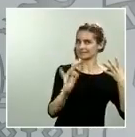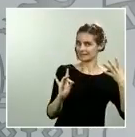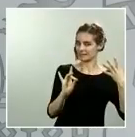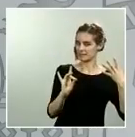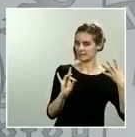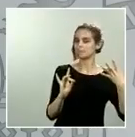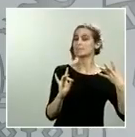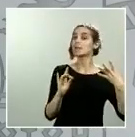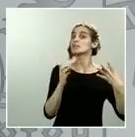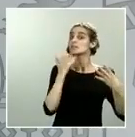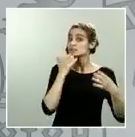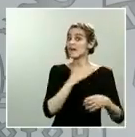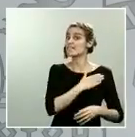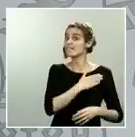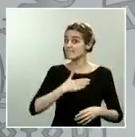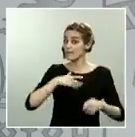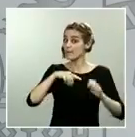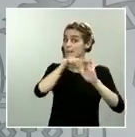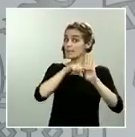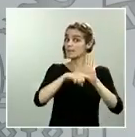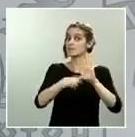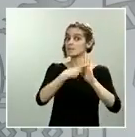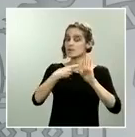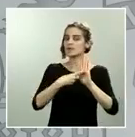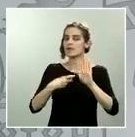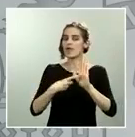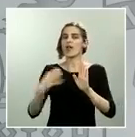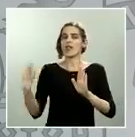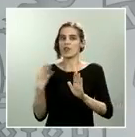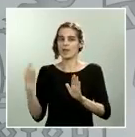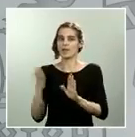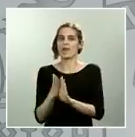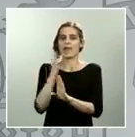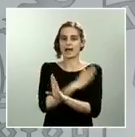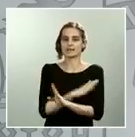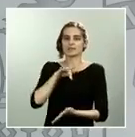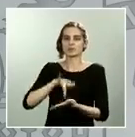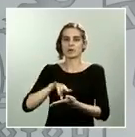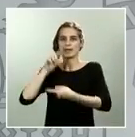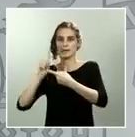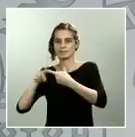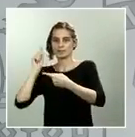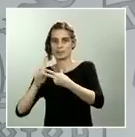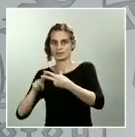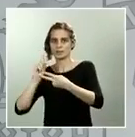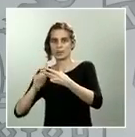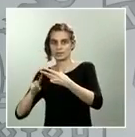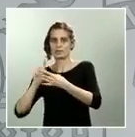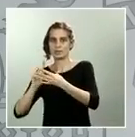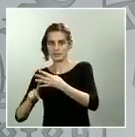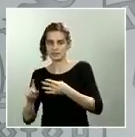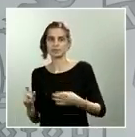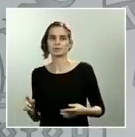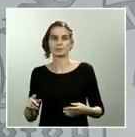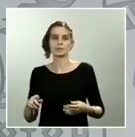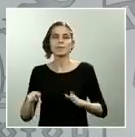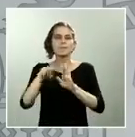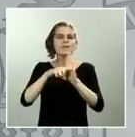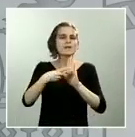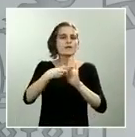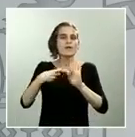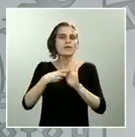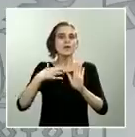se puedan ir aliviando las situaciones de confinamiento, bien a determinados grupos de población o bien en determinados